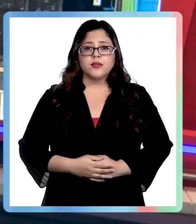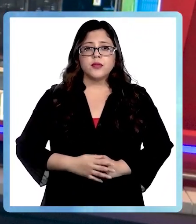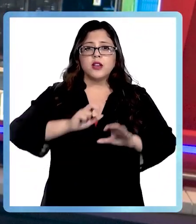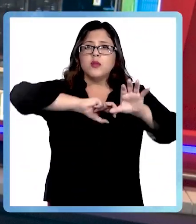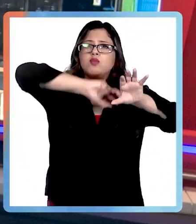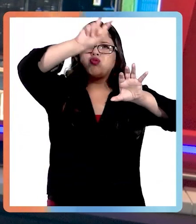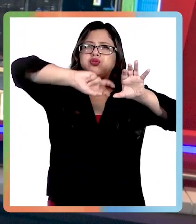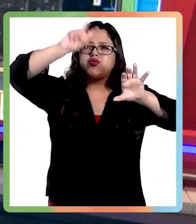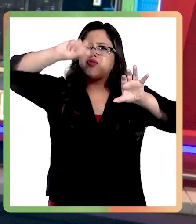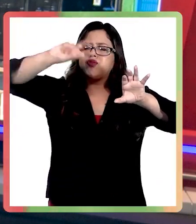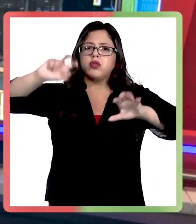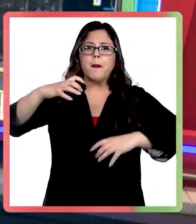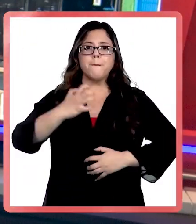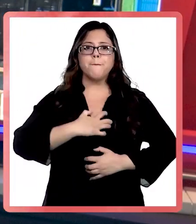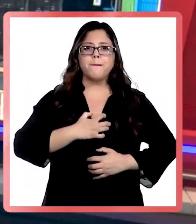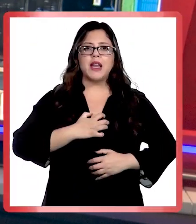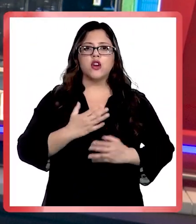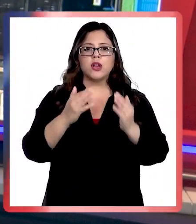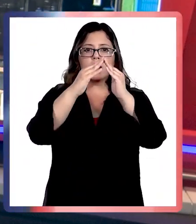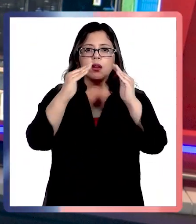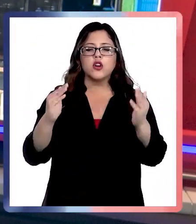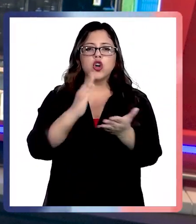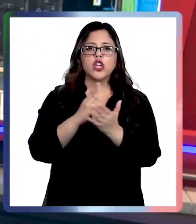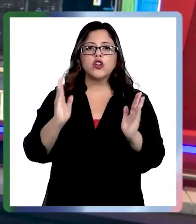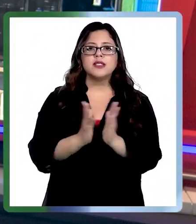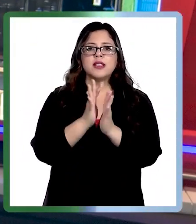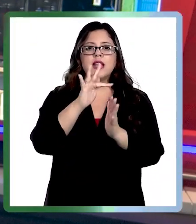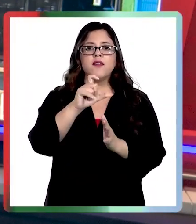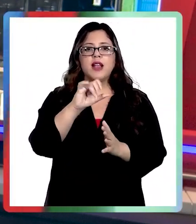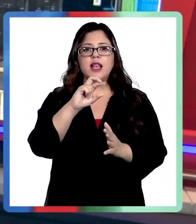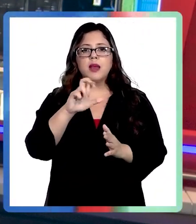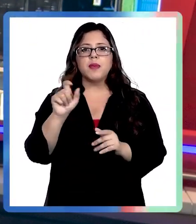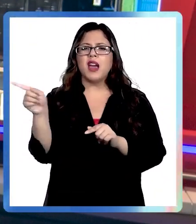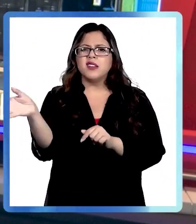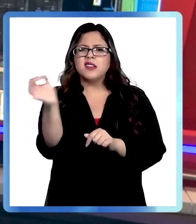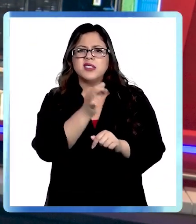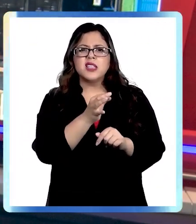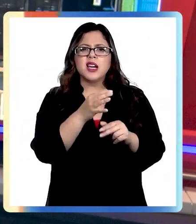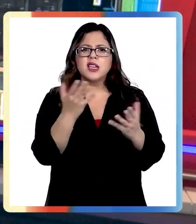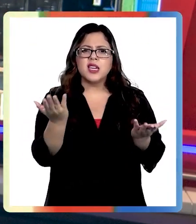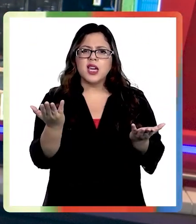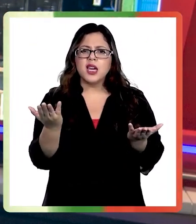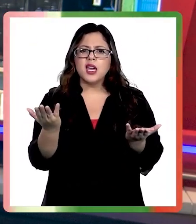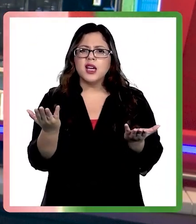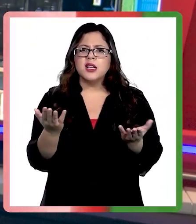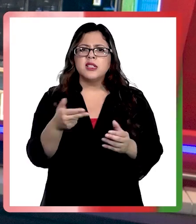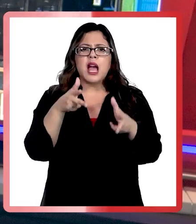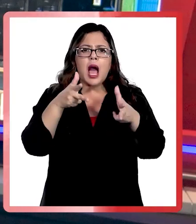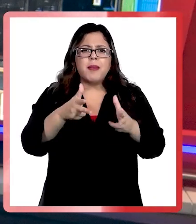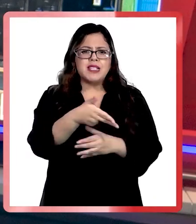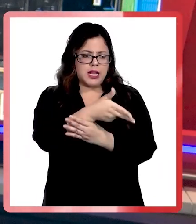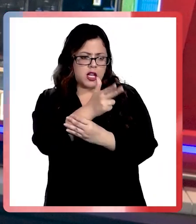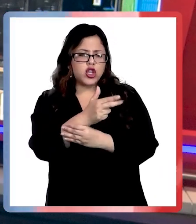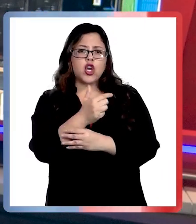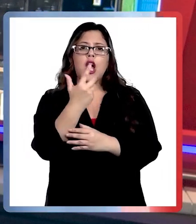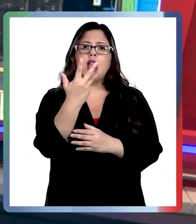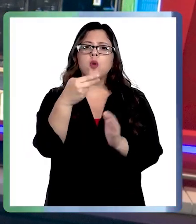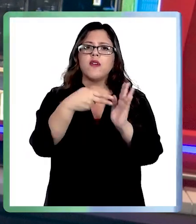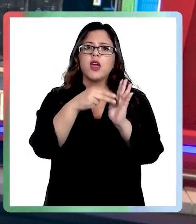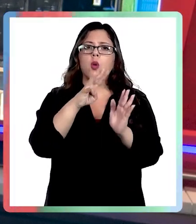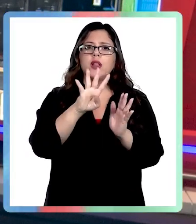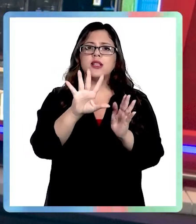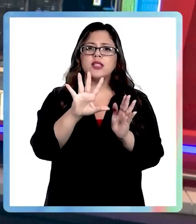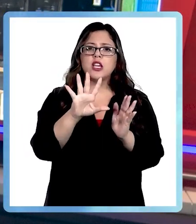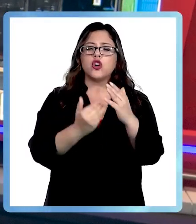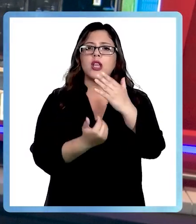pánico en un colegio de San Felipe. Amenazaba con un tiroteo a las 9.45 de la mañana. Solo el 10% de los estudiantes